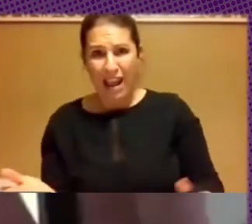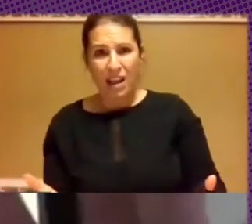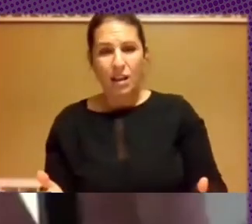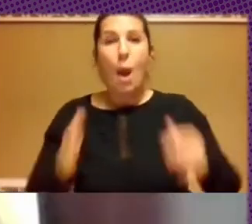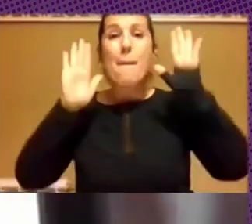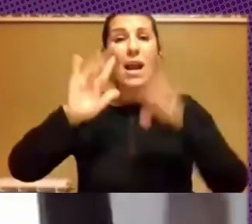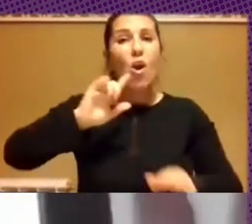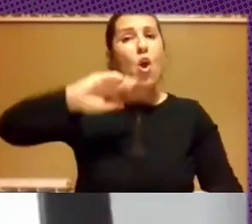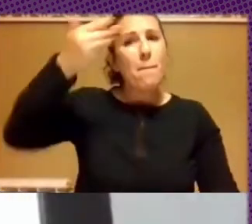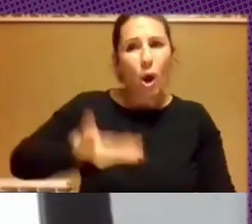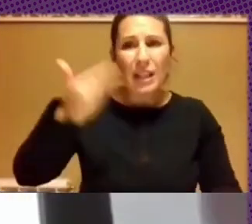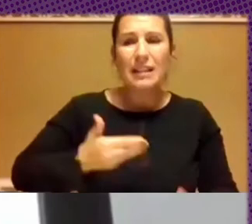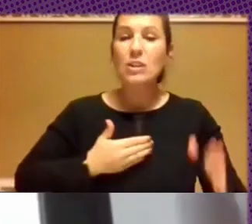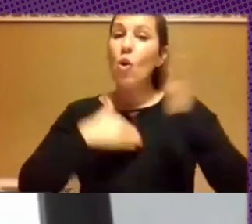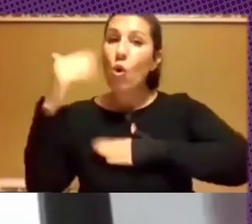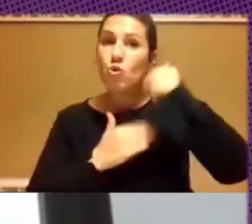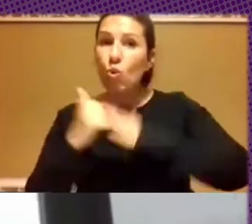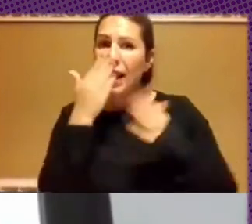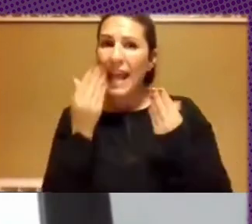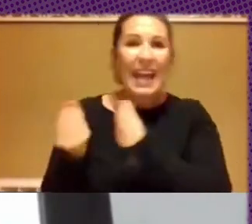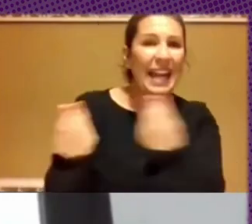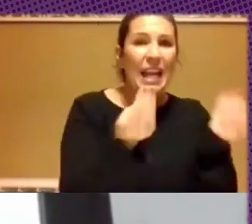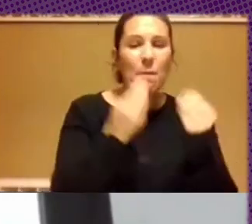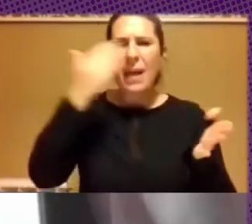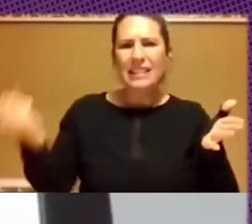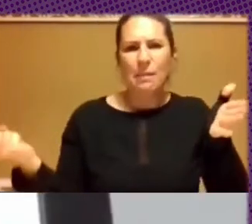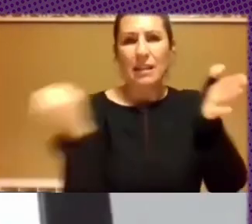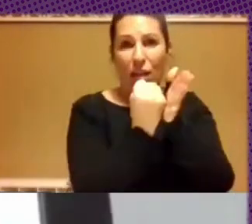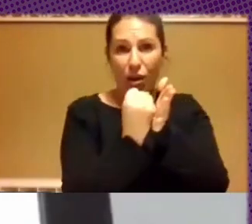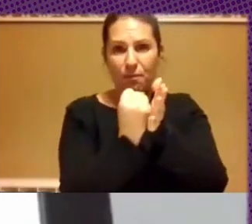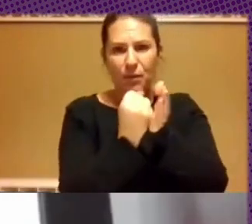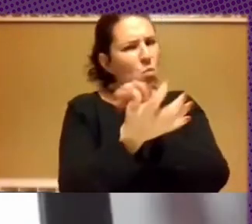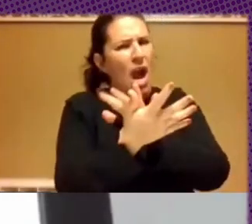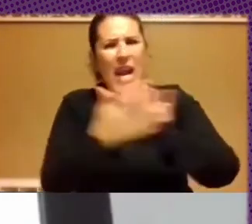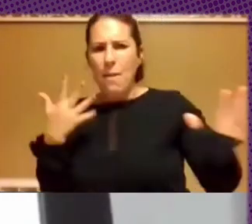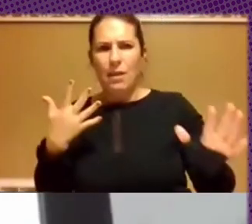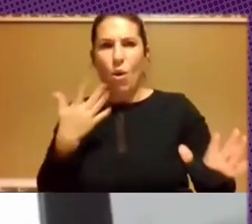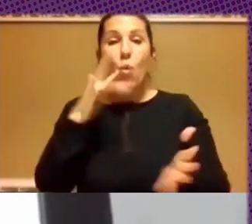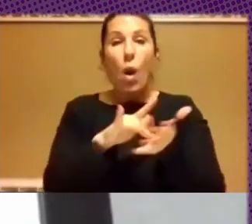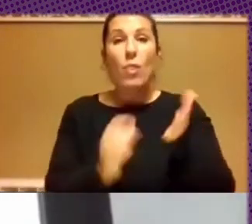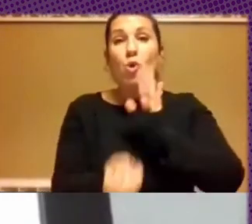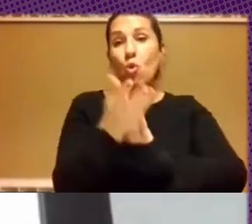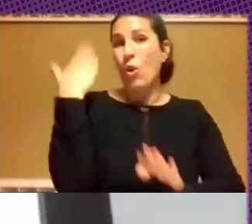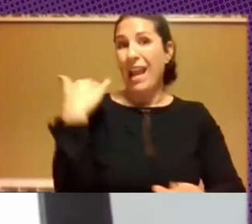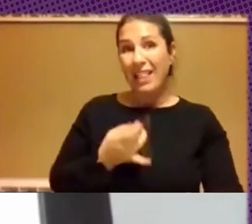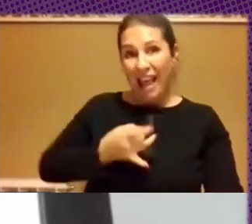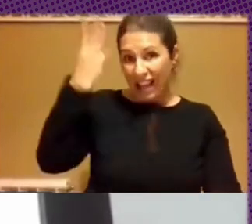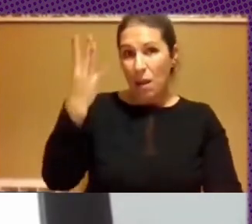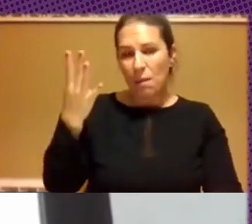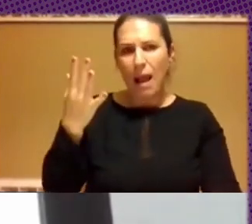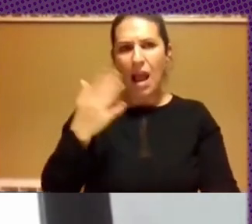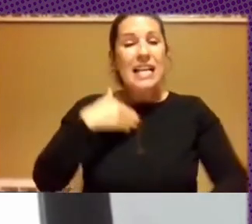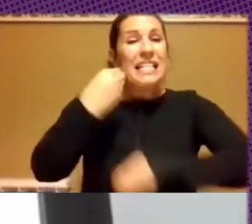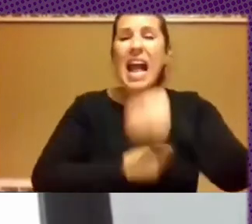importante es construir el clima de la estigmatización. Rápidamente, cuando surgió esta iniciativa, lo que